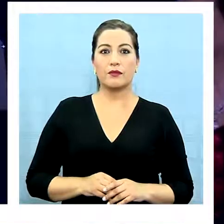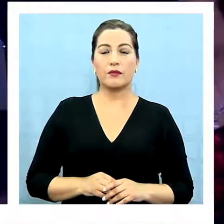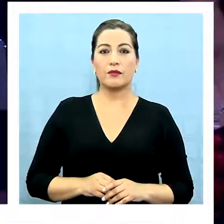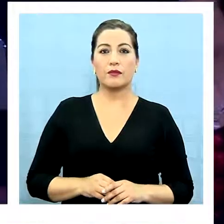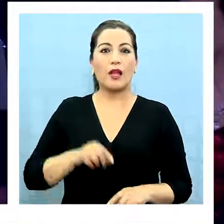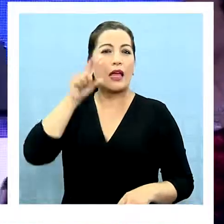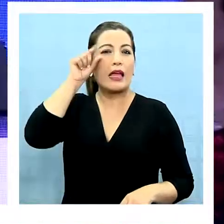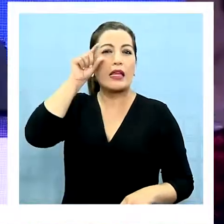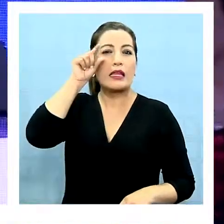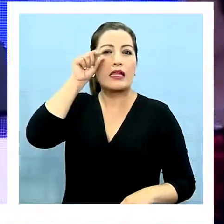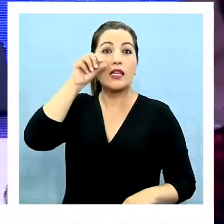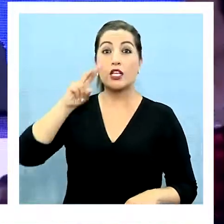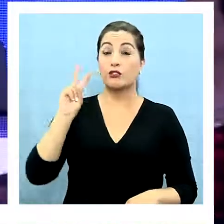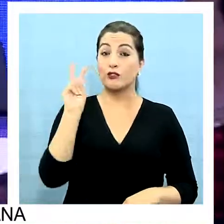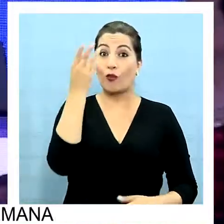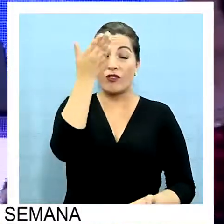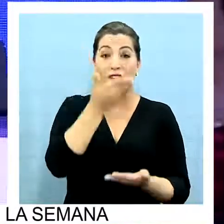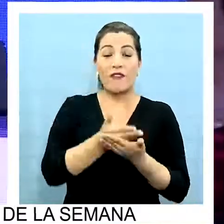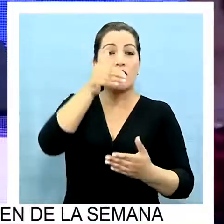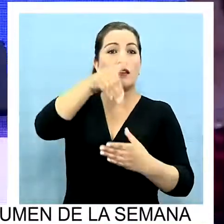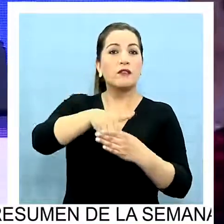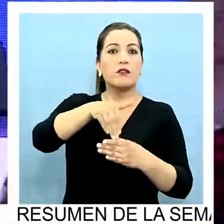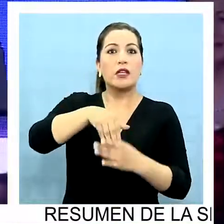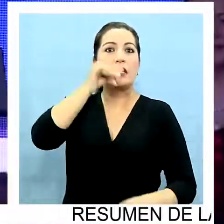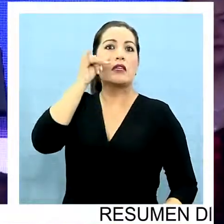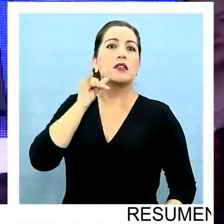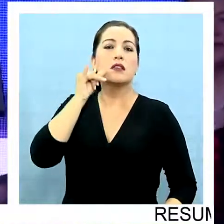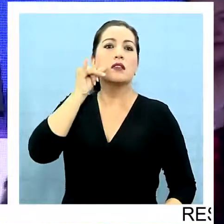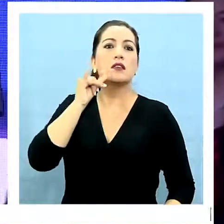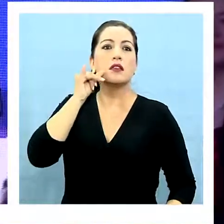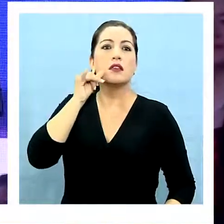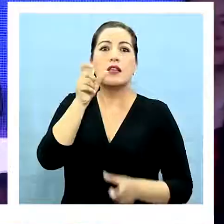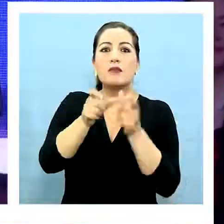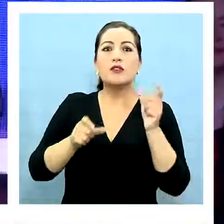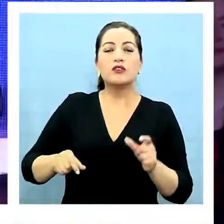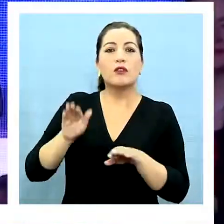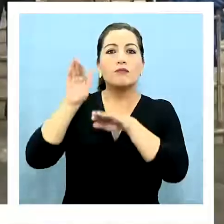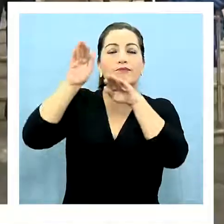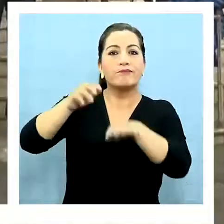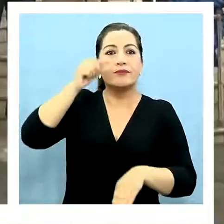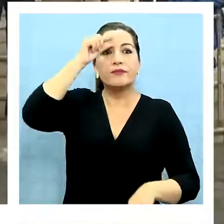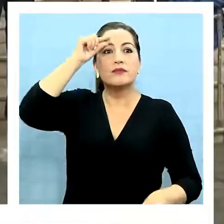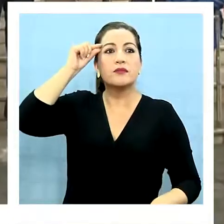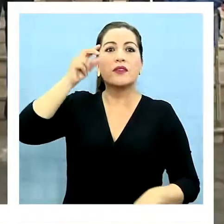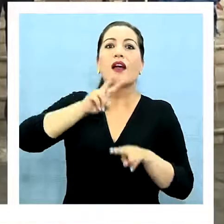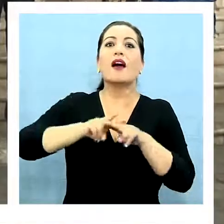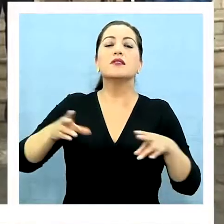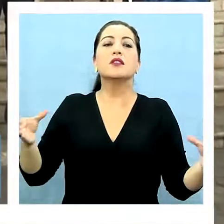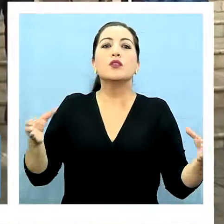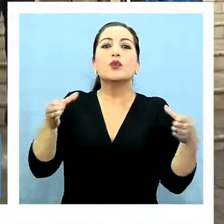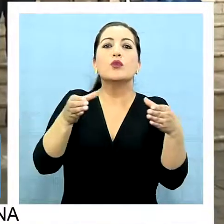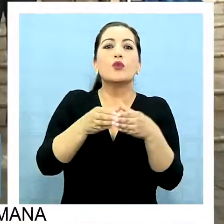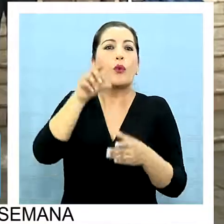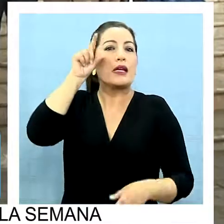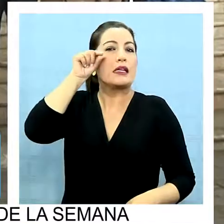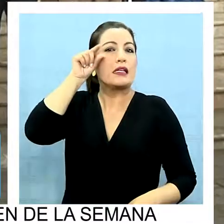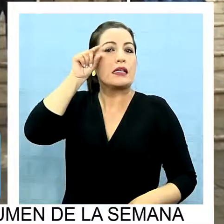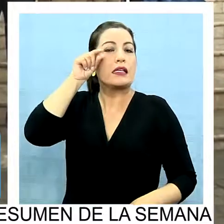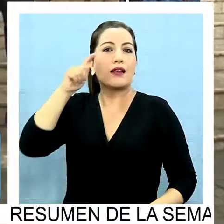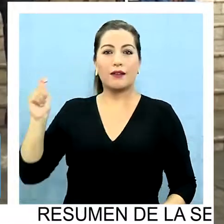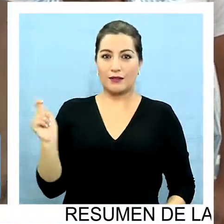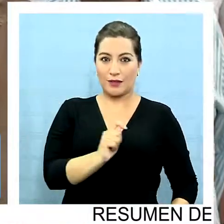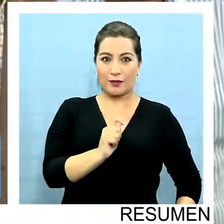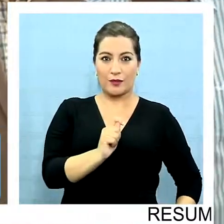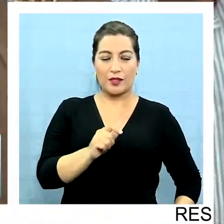Con Alejandro Guillér instalado en la segunda vuelta, de inmediato en Iquique el sorismo y la nueva mayoría conformaron el comando de